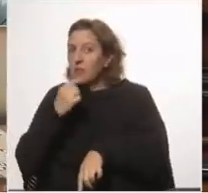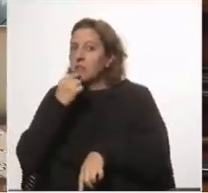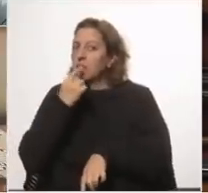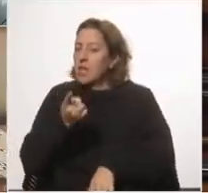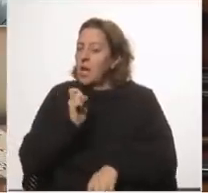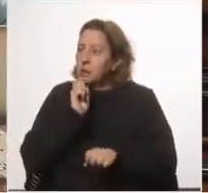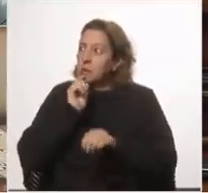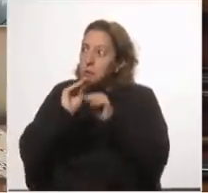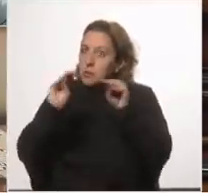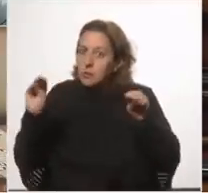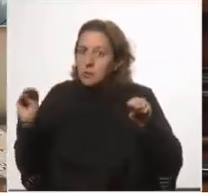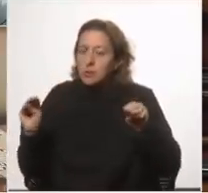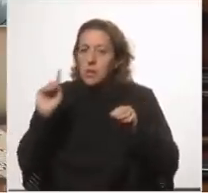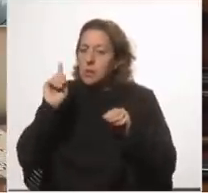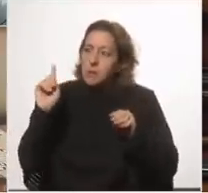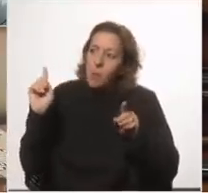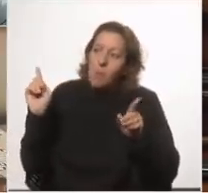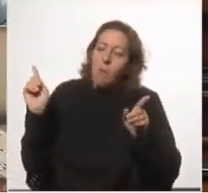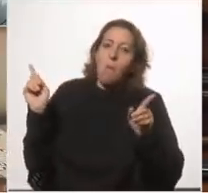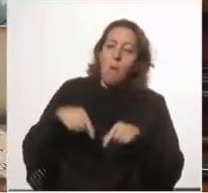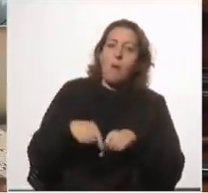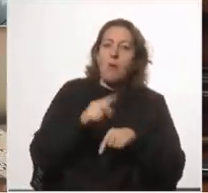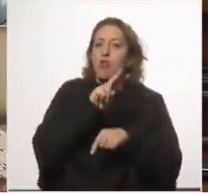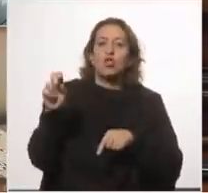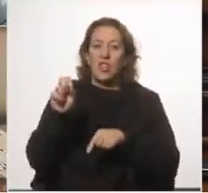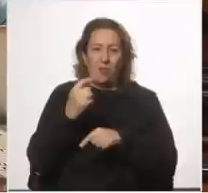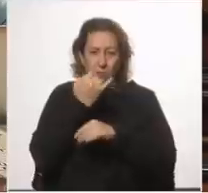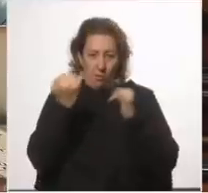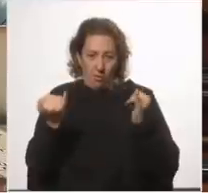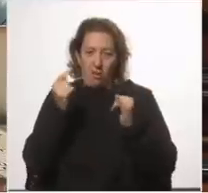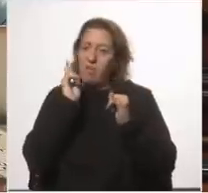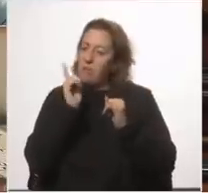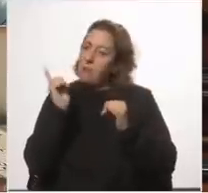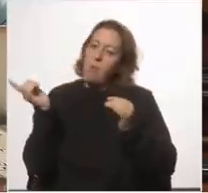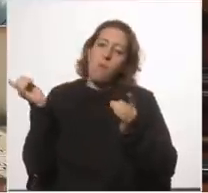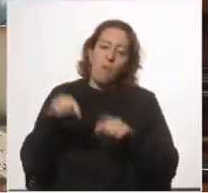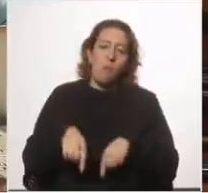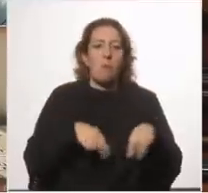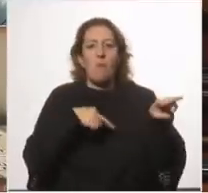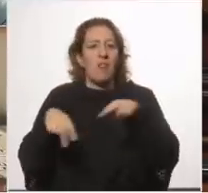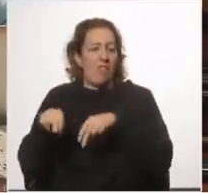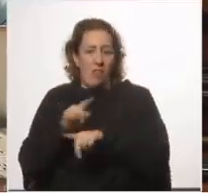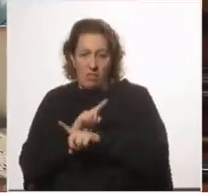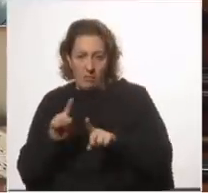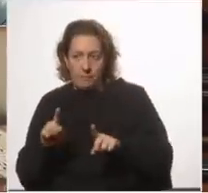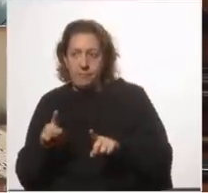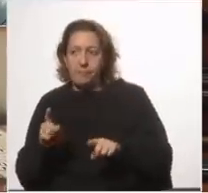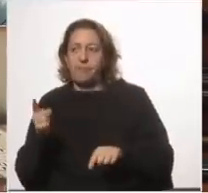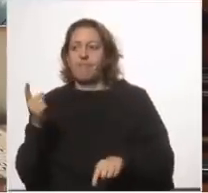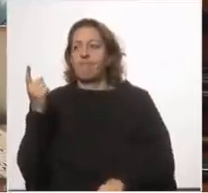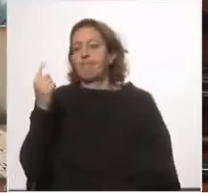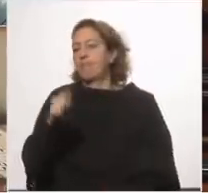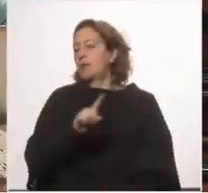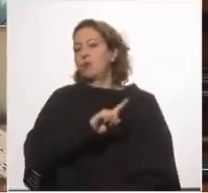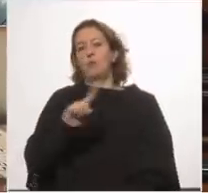y que para eso había que reducir la movilidad. No se escuchó. Y que no se escuchó tuvo